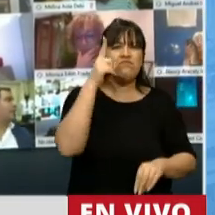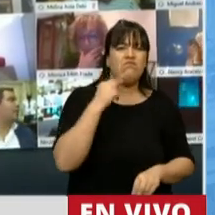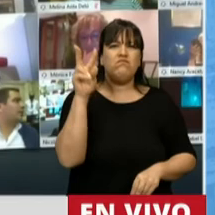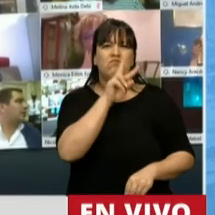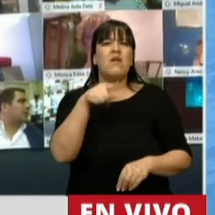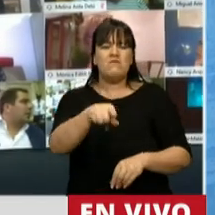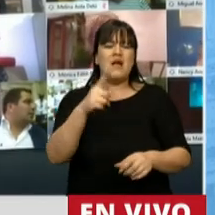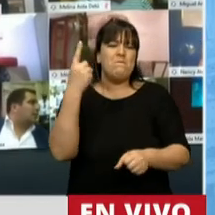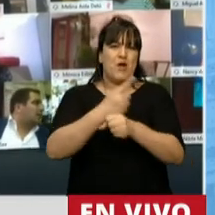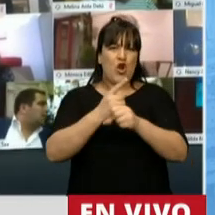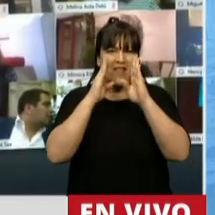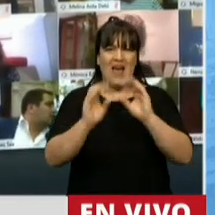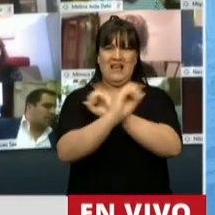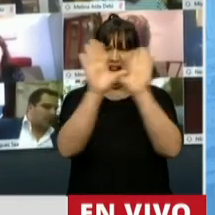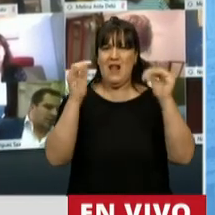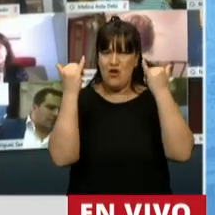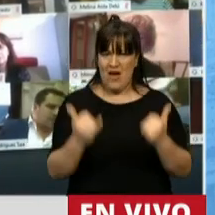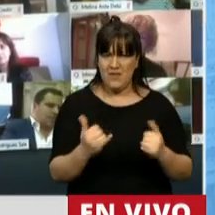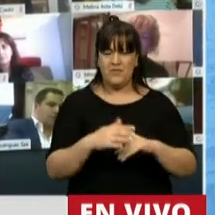claves. Y para finalizar,